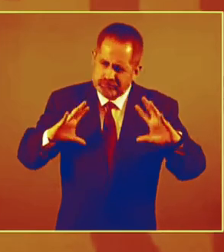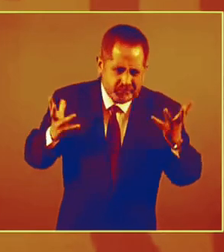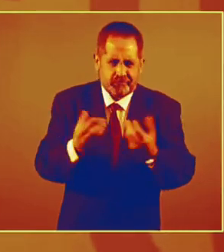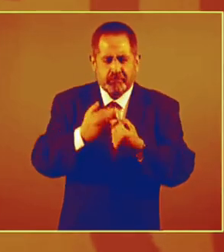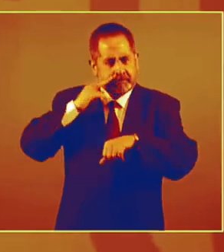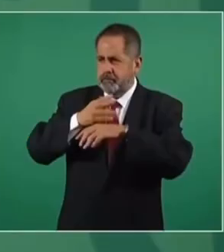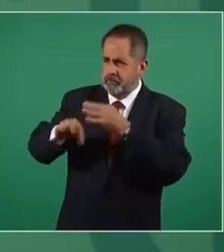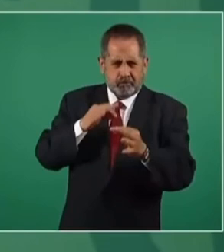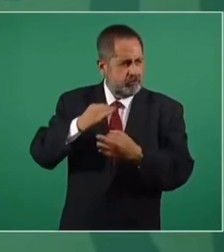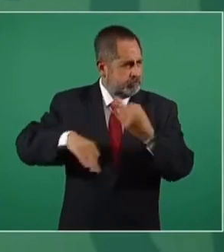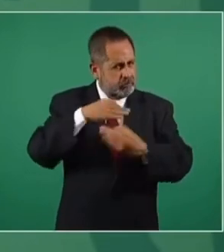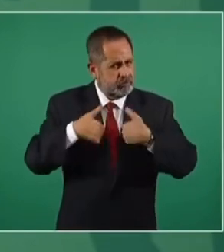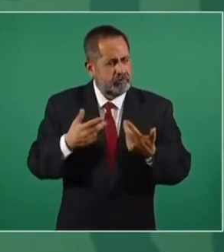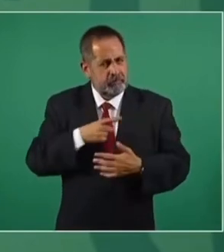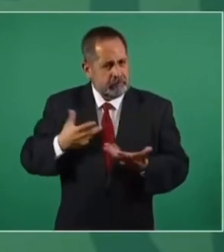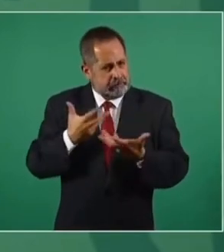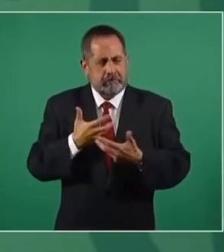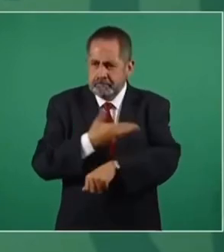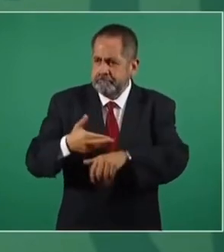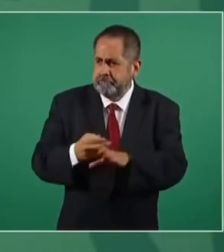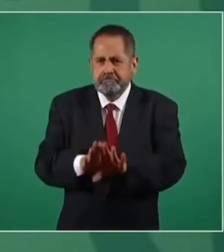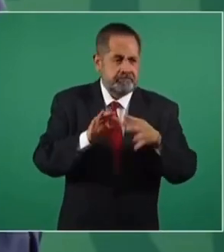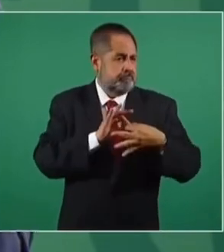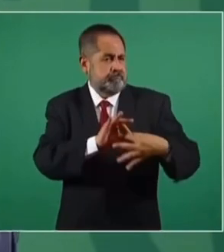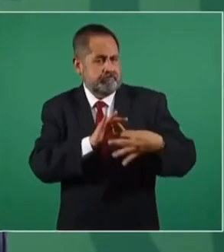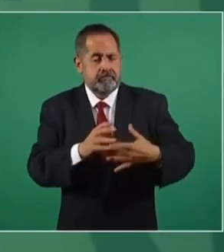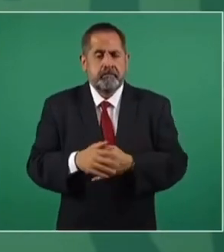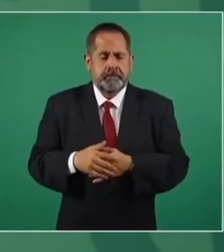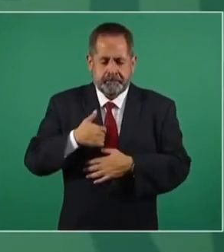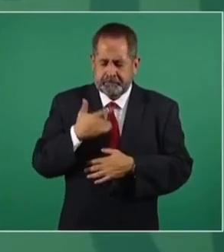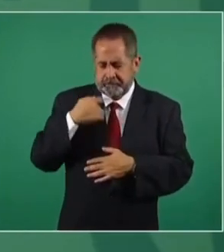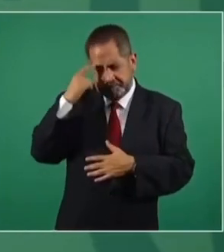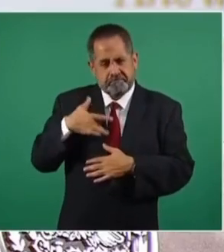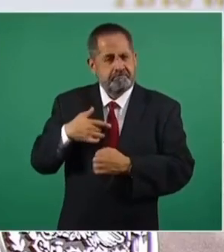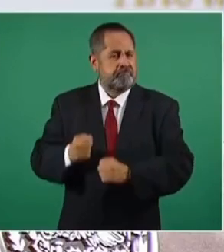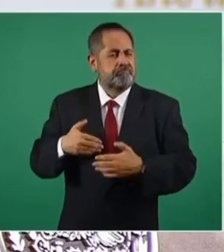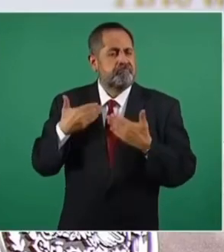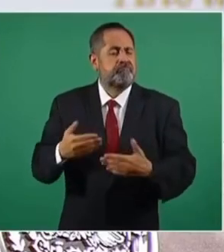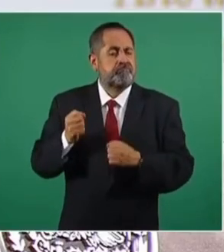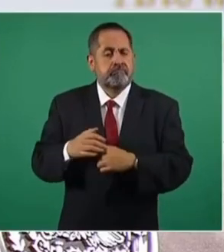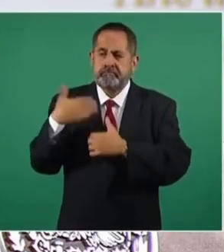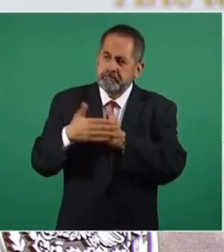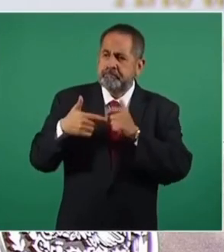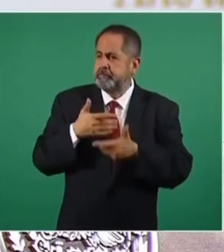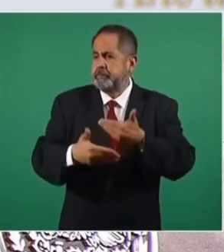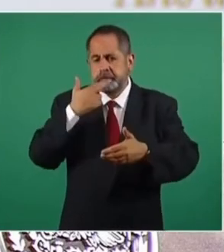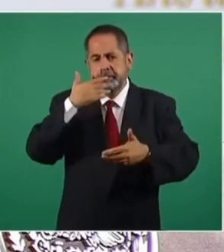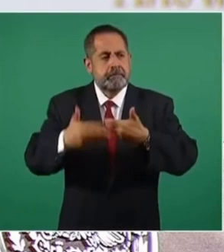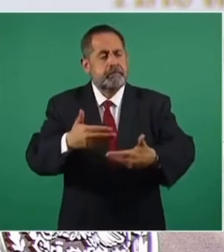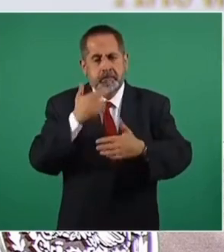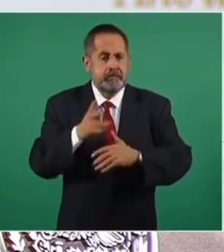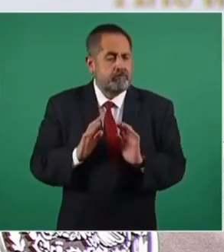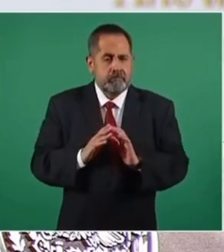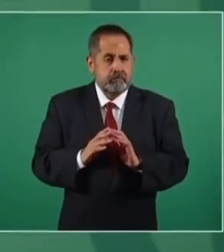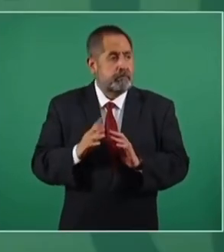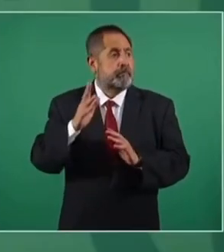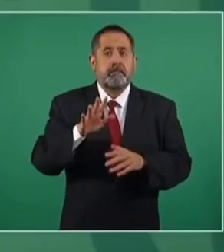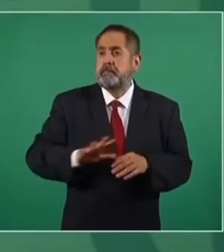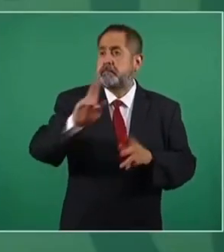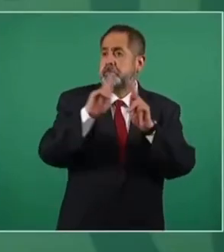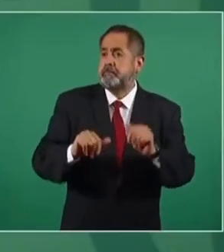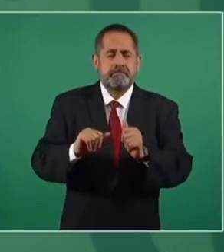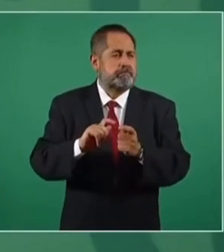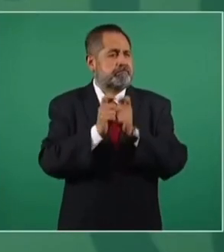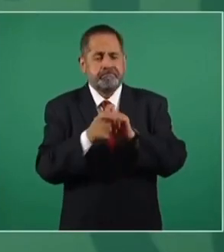todos tenemos responsabilidad y tenemos que enfrentarla. Yo tengo confianza de que vamos a seguir avanzando hasta pacificar el país.